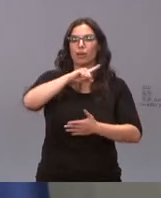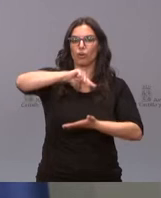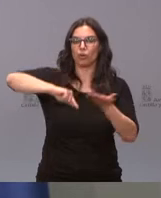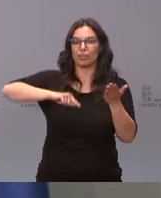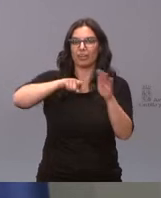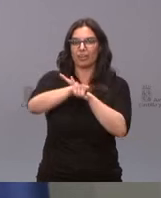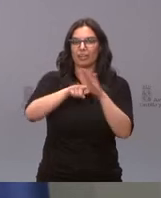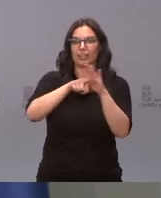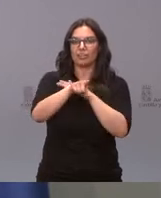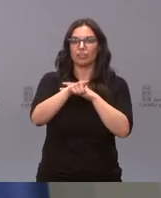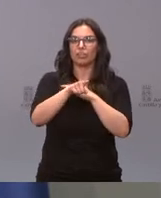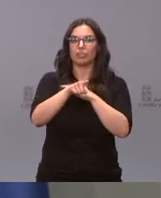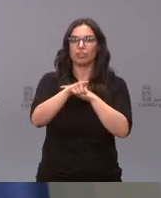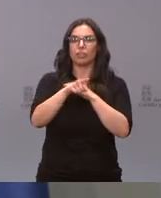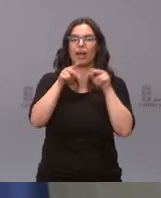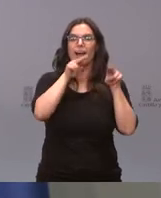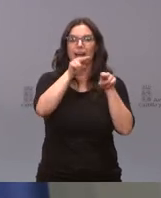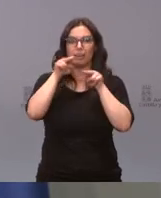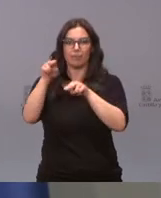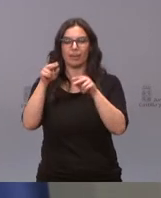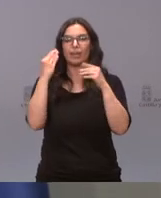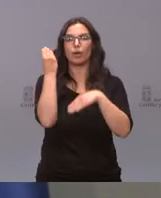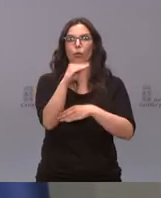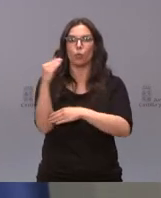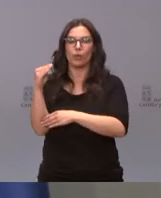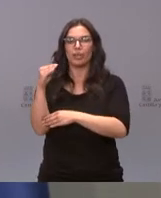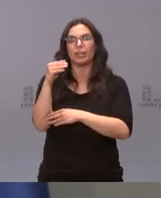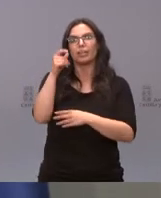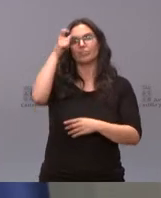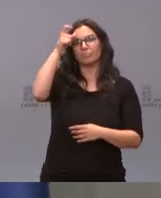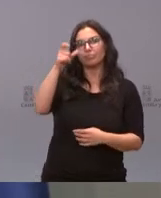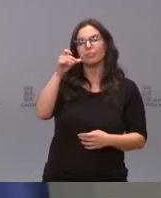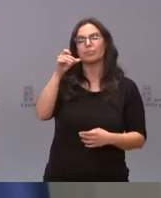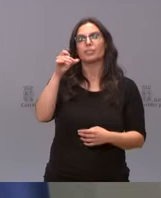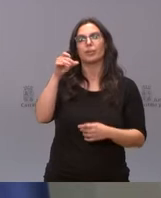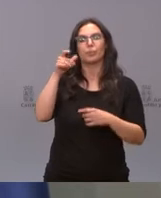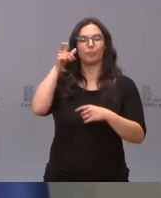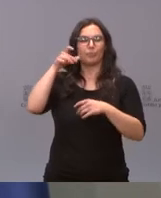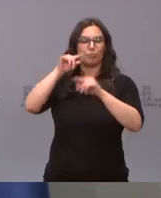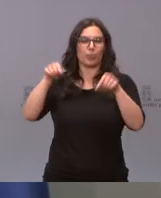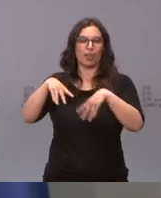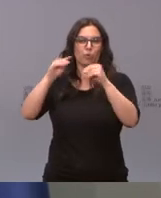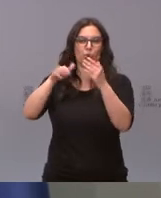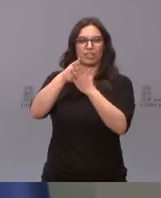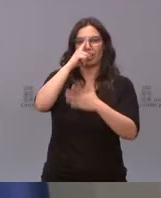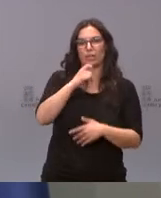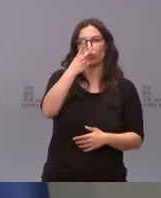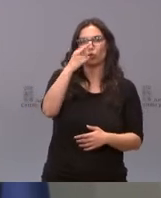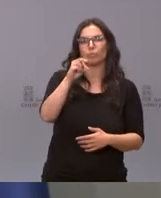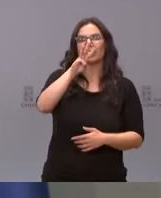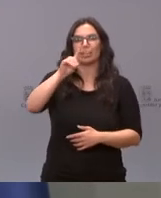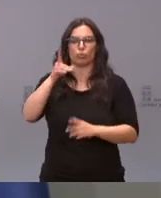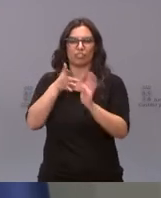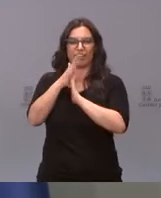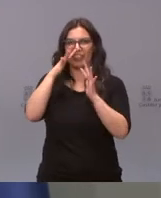gestión del albergue juvenil de Soncillo en Burgos hasta el año 2031, los próximos diez años.